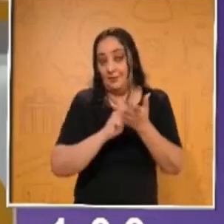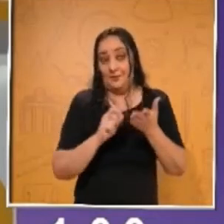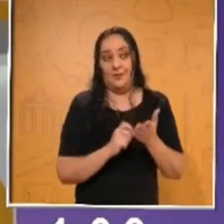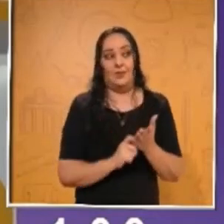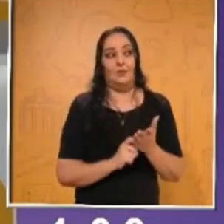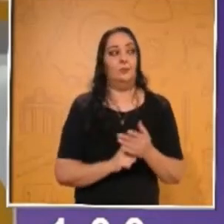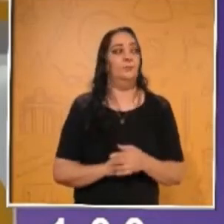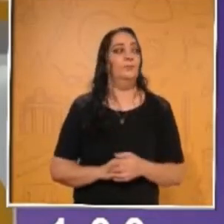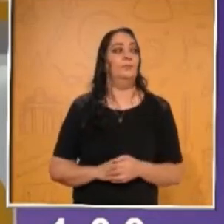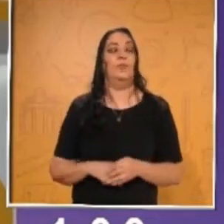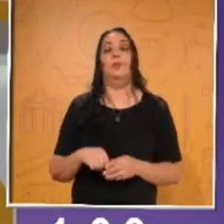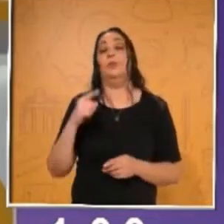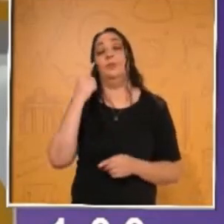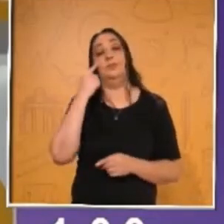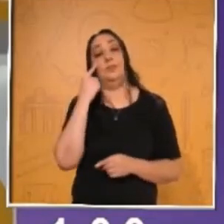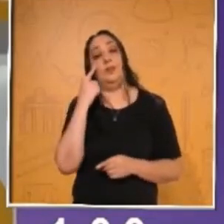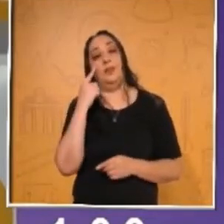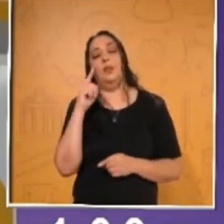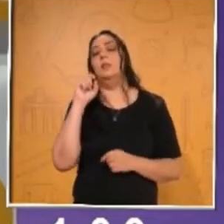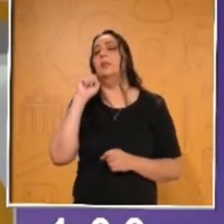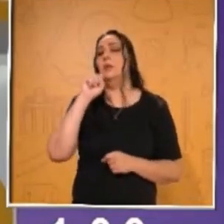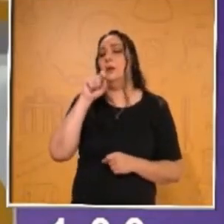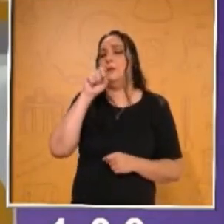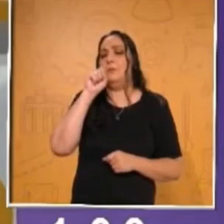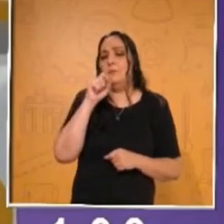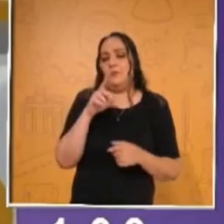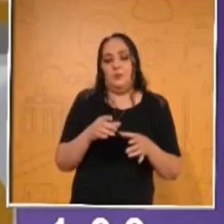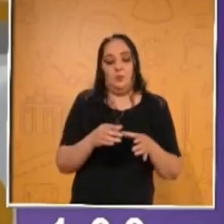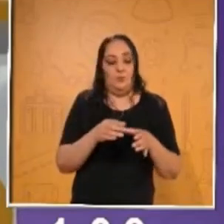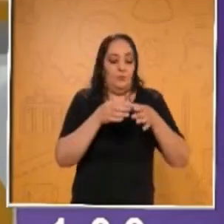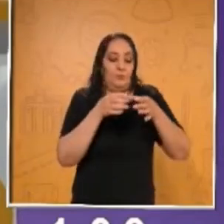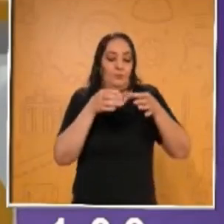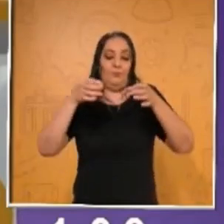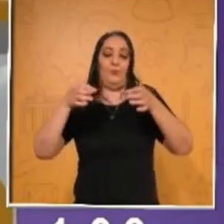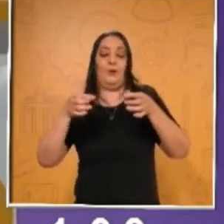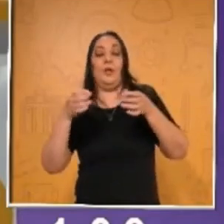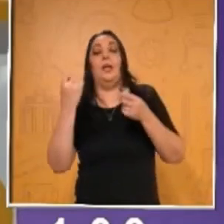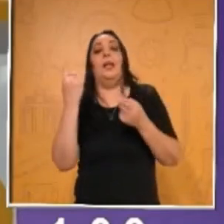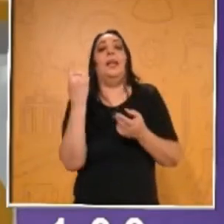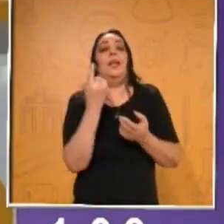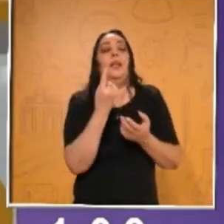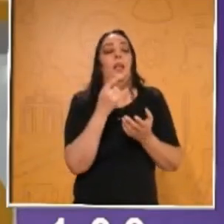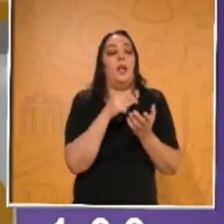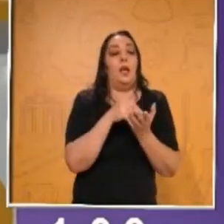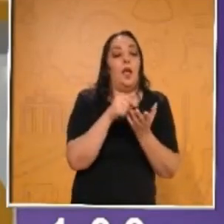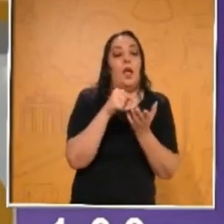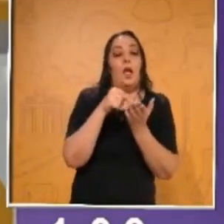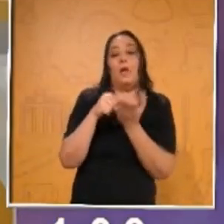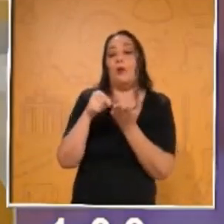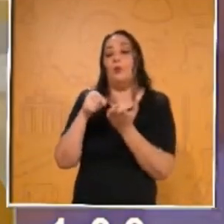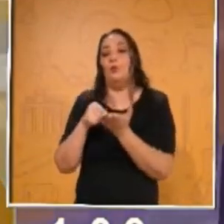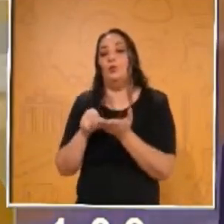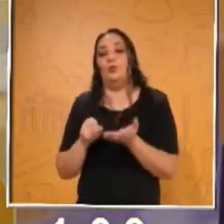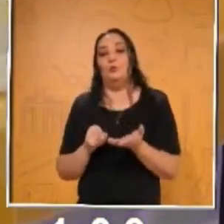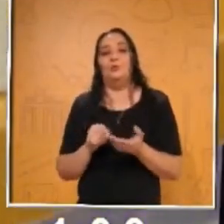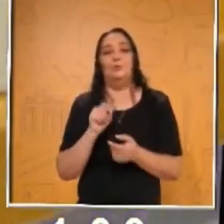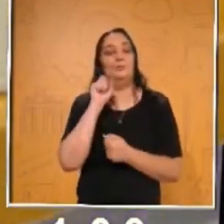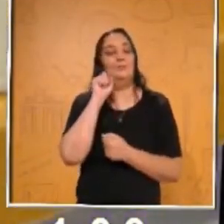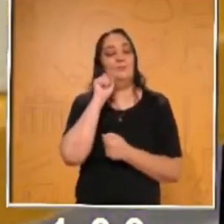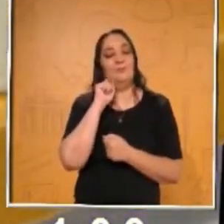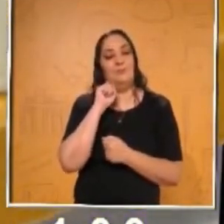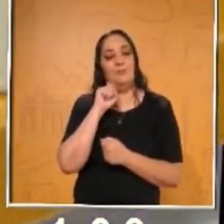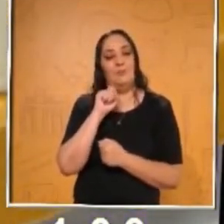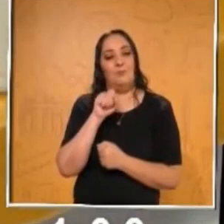Fíjese, el agua ocupa el mismo espacio. El mismo espacio. Que el arroz, el mismo